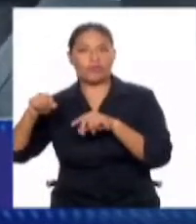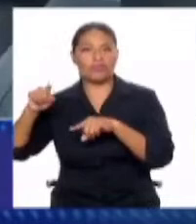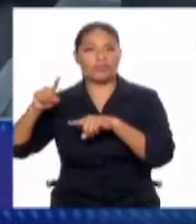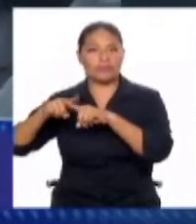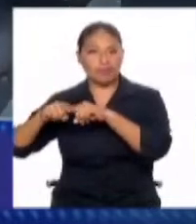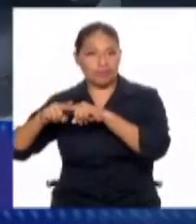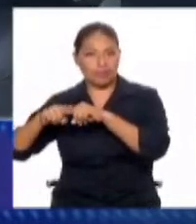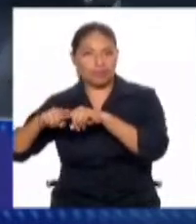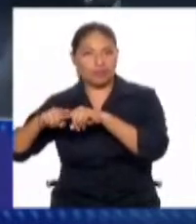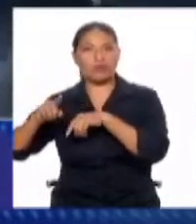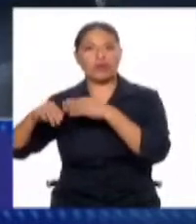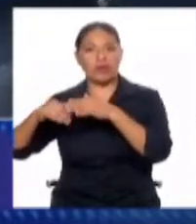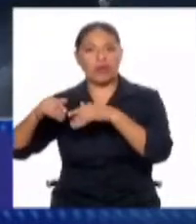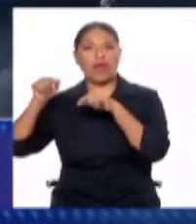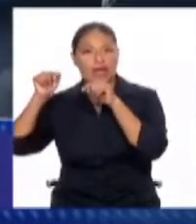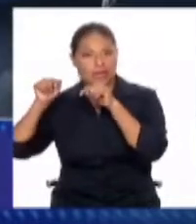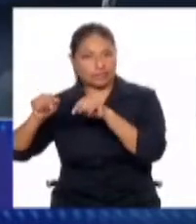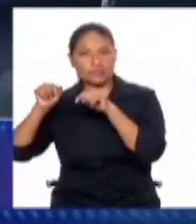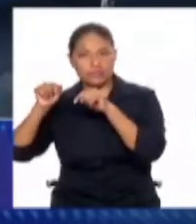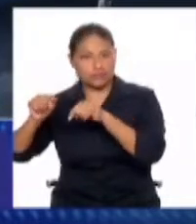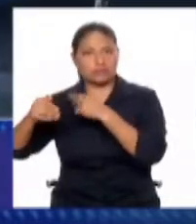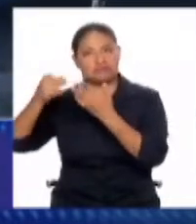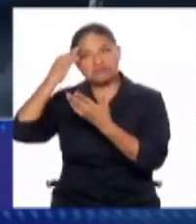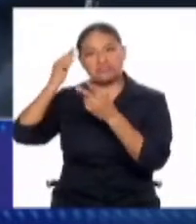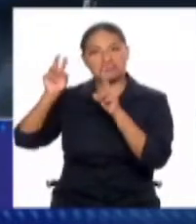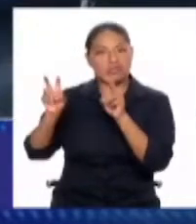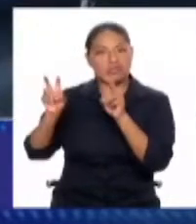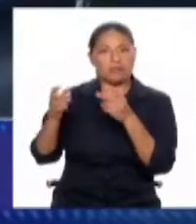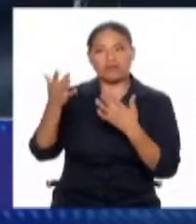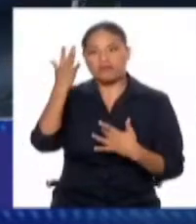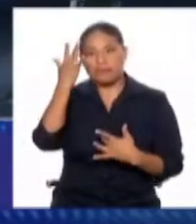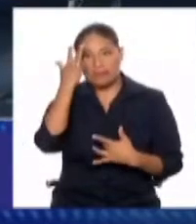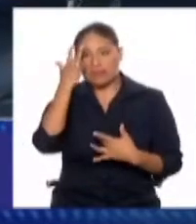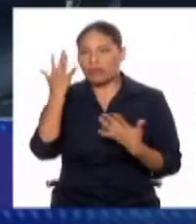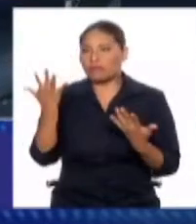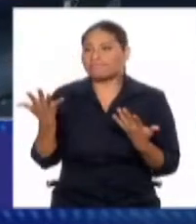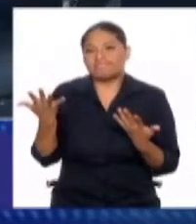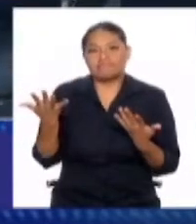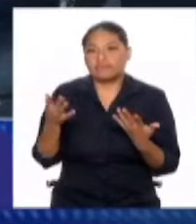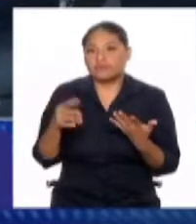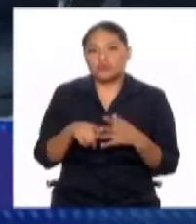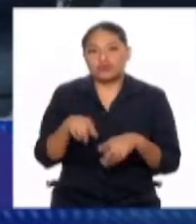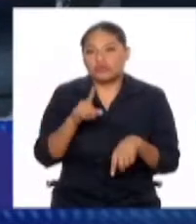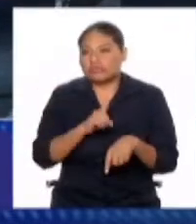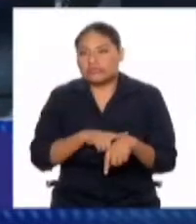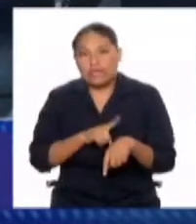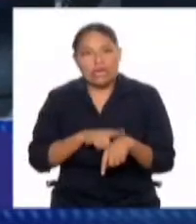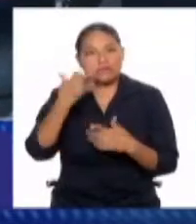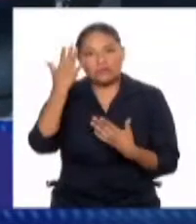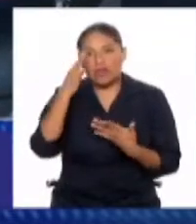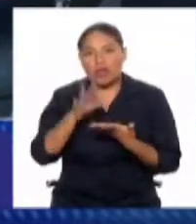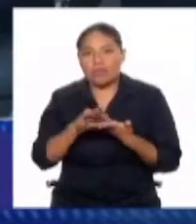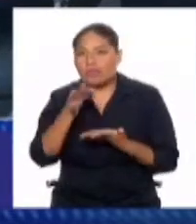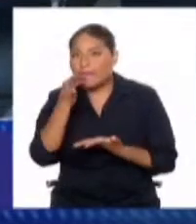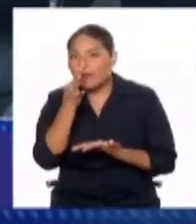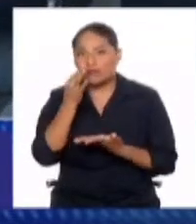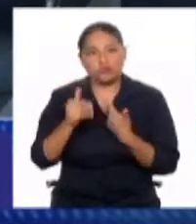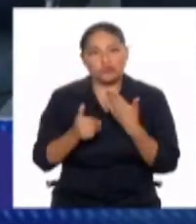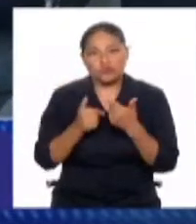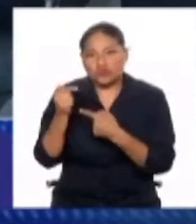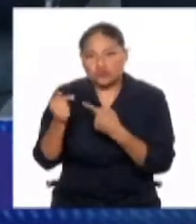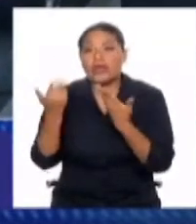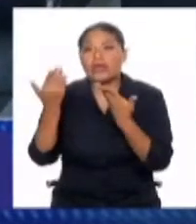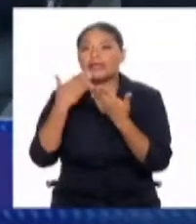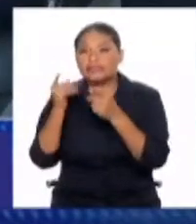pedido, en base, pues, puede ser a temas de enfermedad, en temas de tratamiento, etcétera. Y la fiscalía,